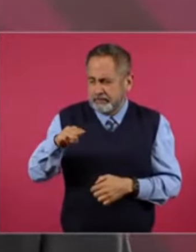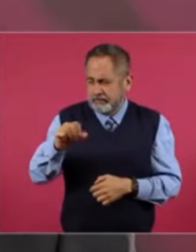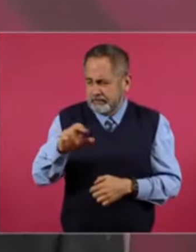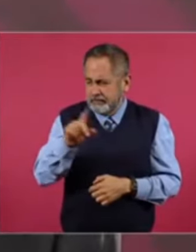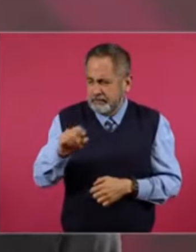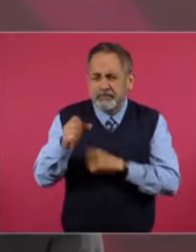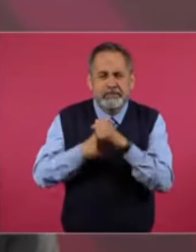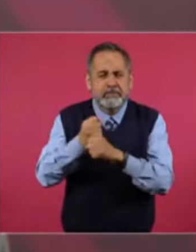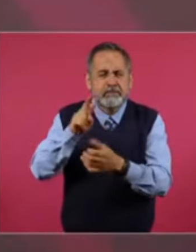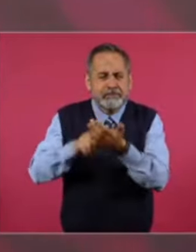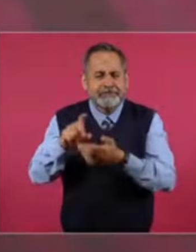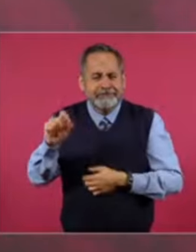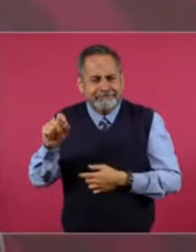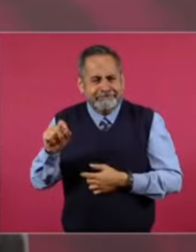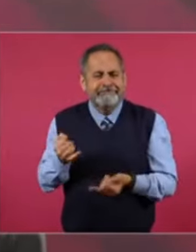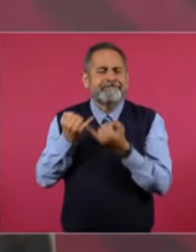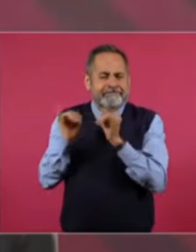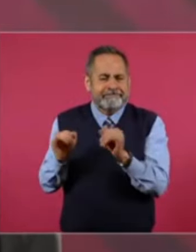Del dos mil veinte.